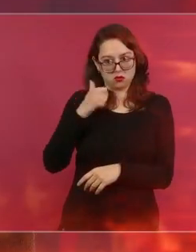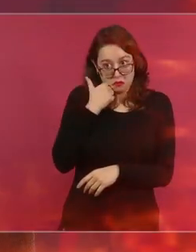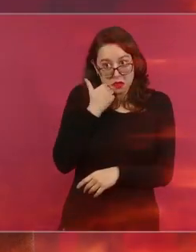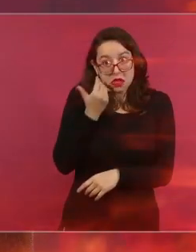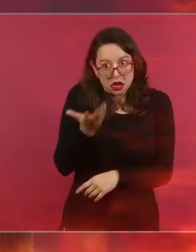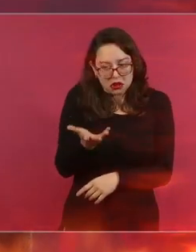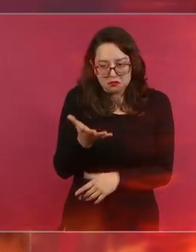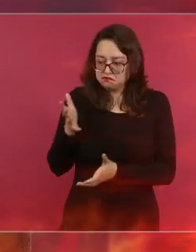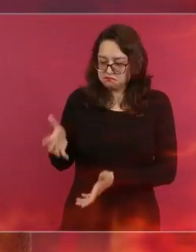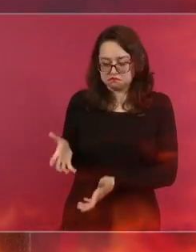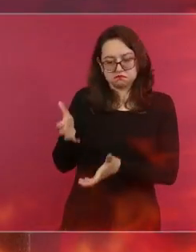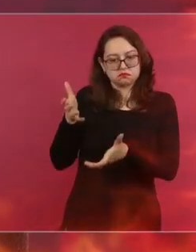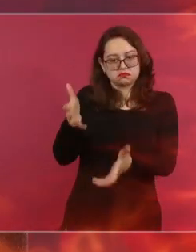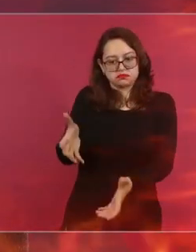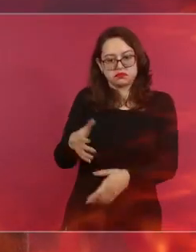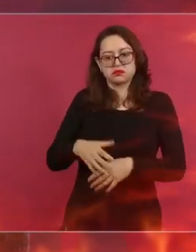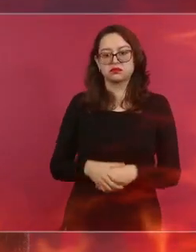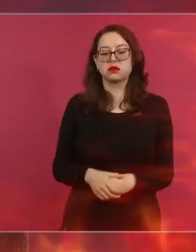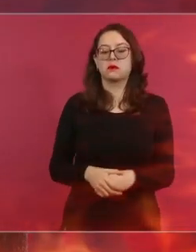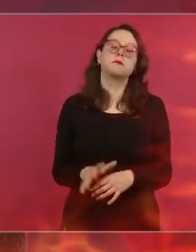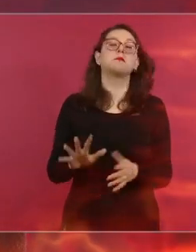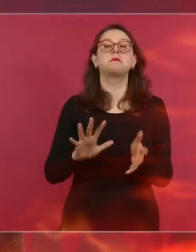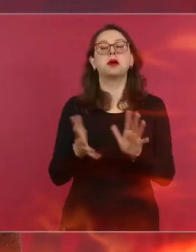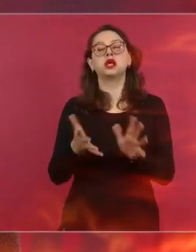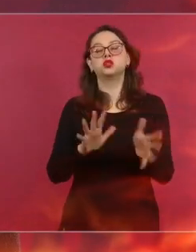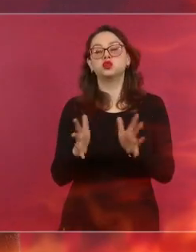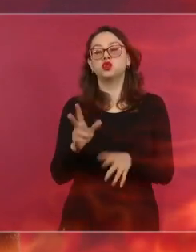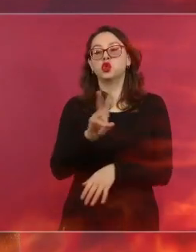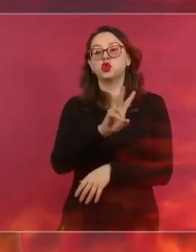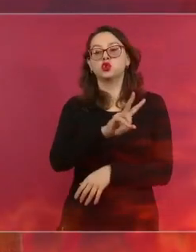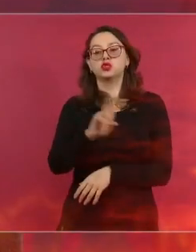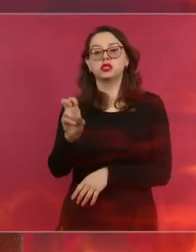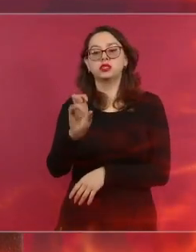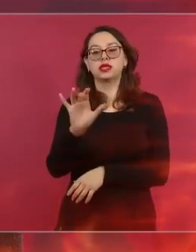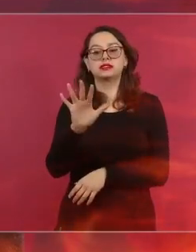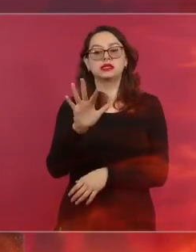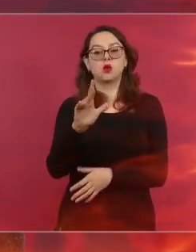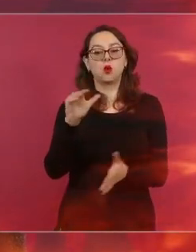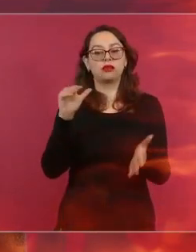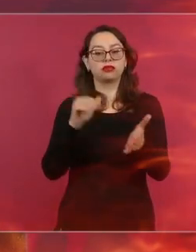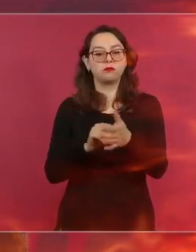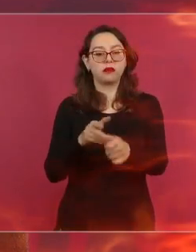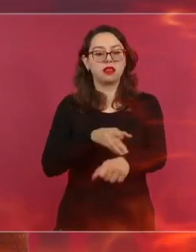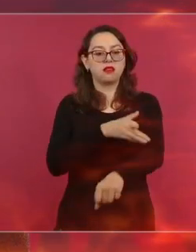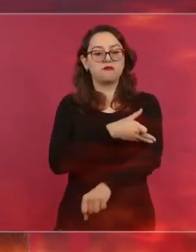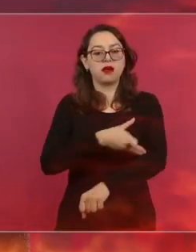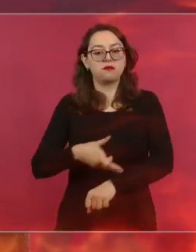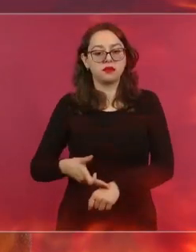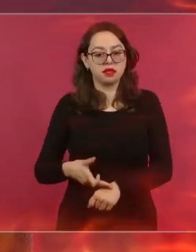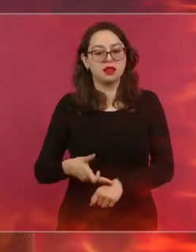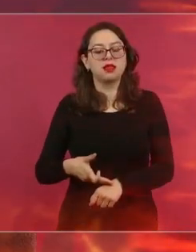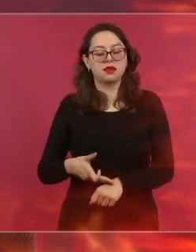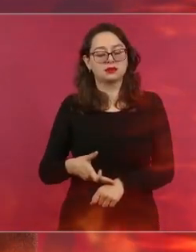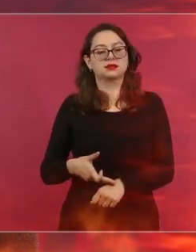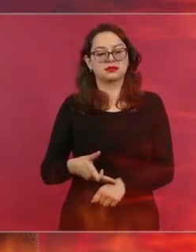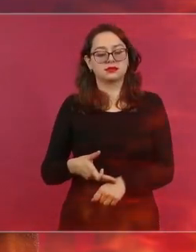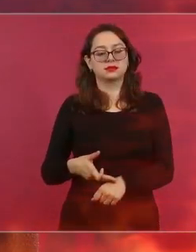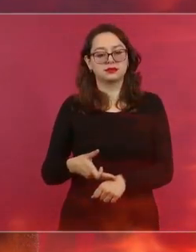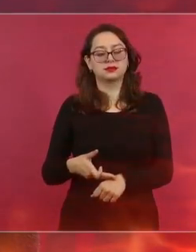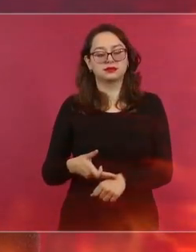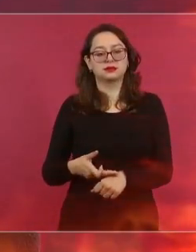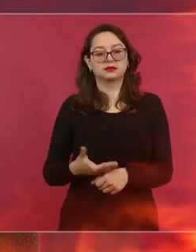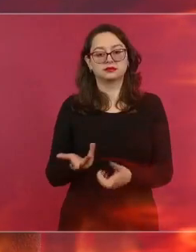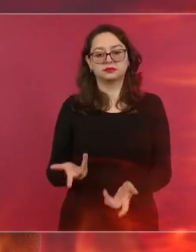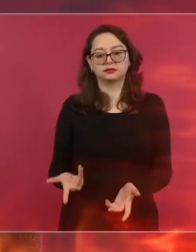Yo les vuelvo a repetir que las estimaciones para la reconstrucción de Acapulco se van de los 250 mil